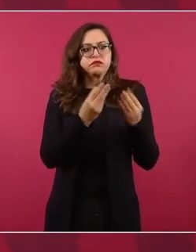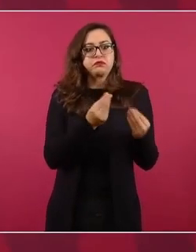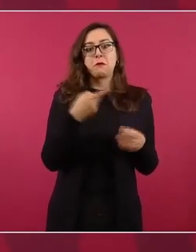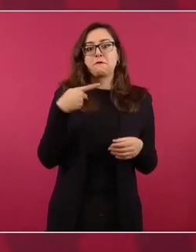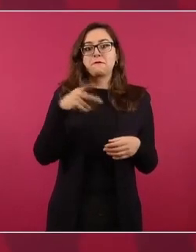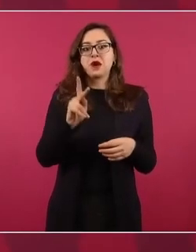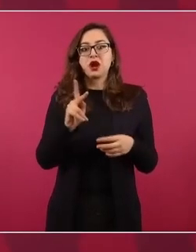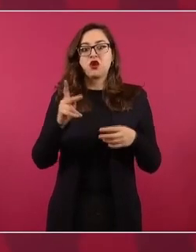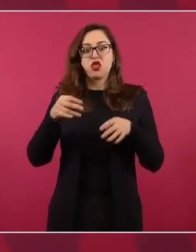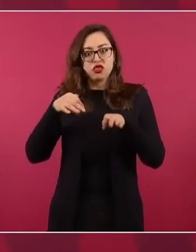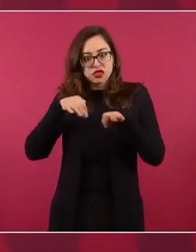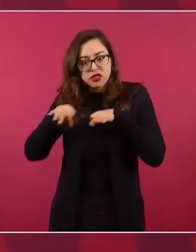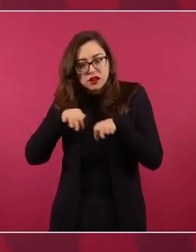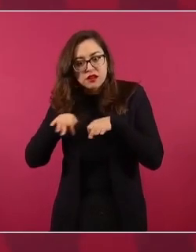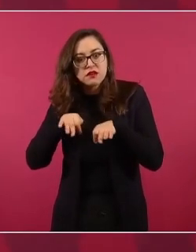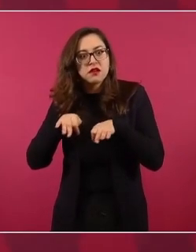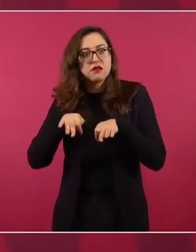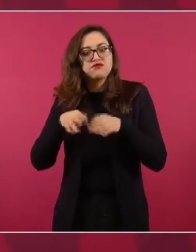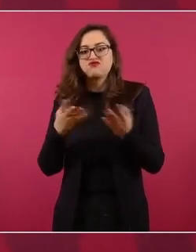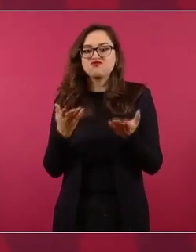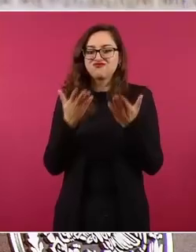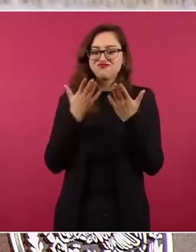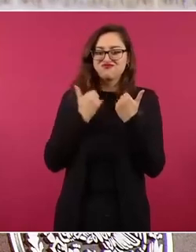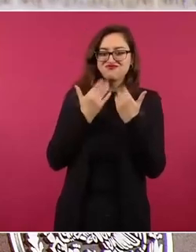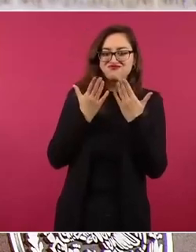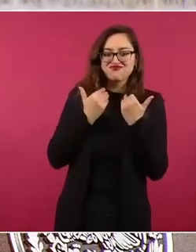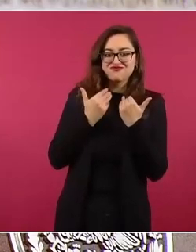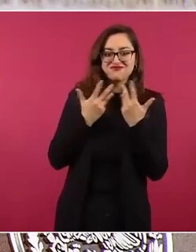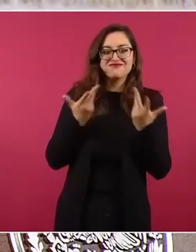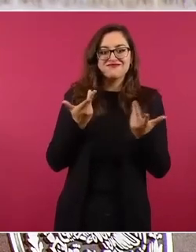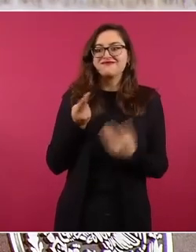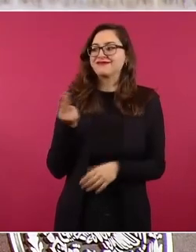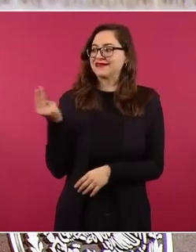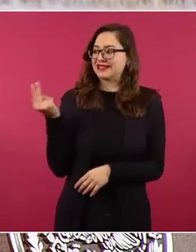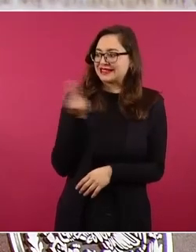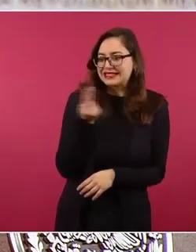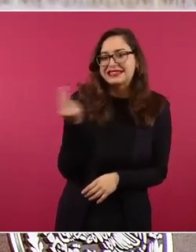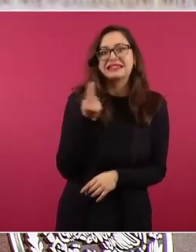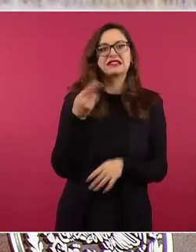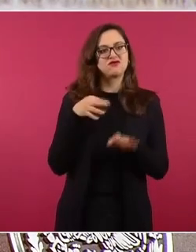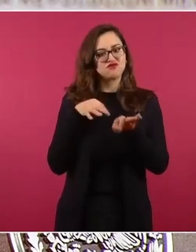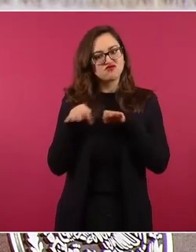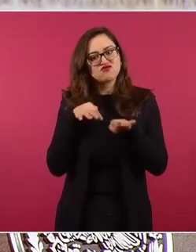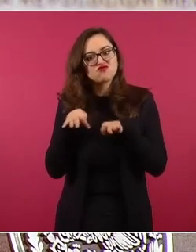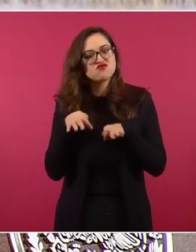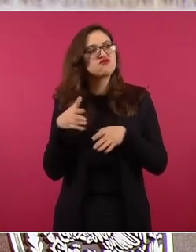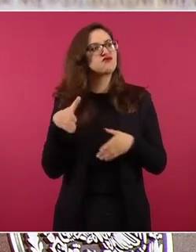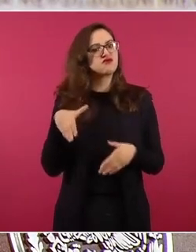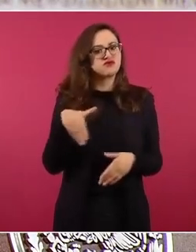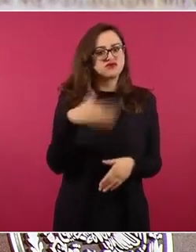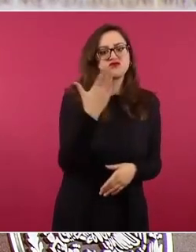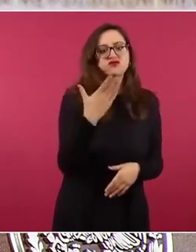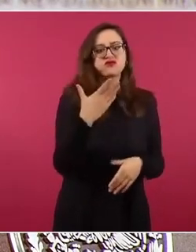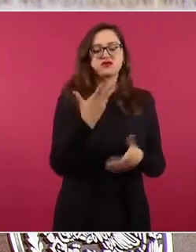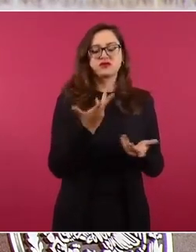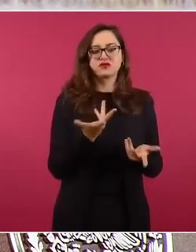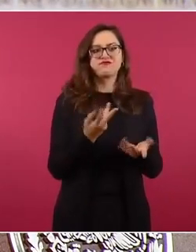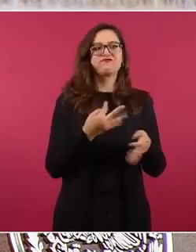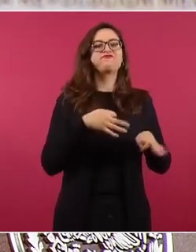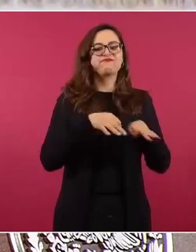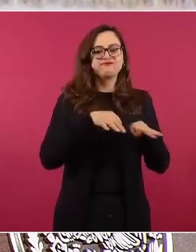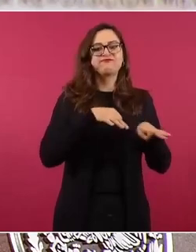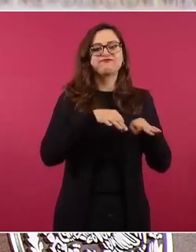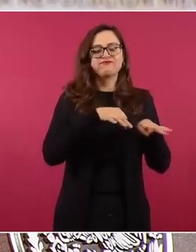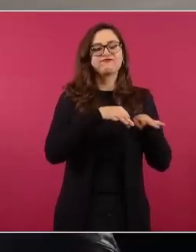sin los trabajadores. ciudadanos. Así como es importante